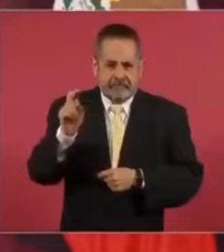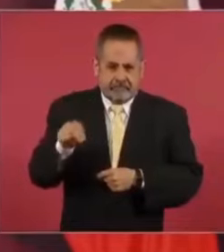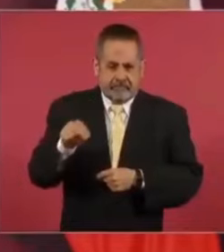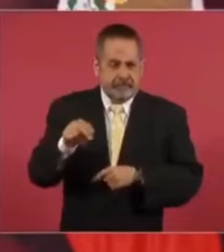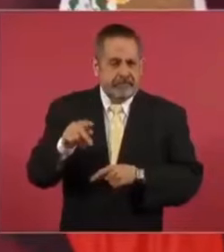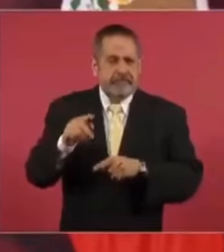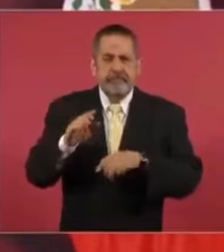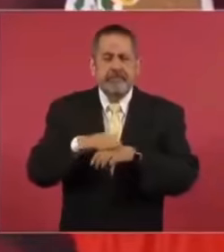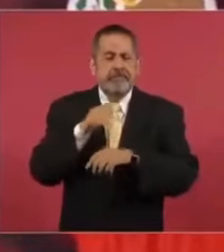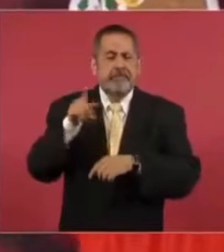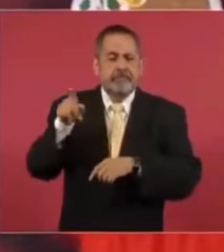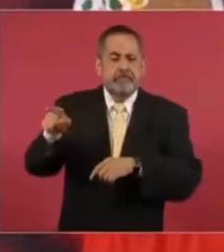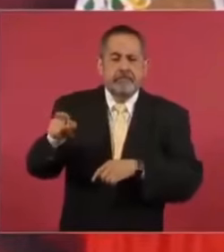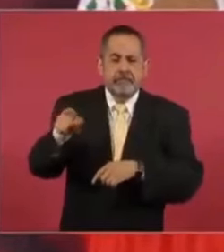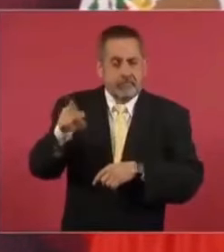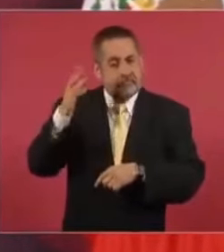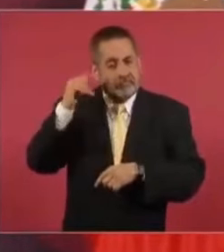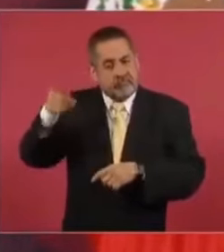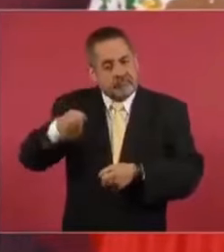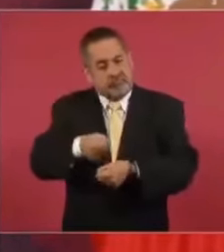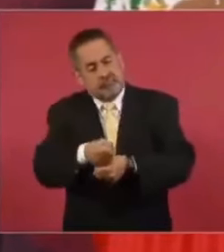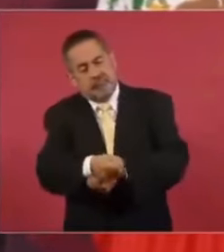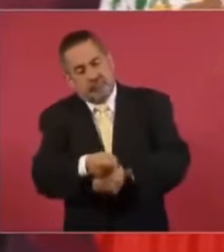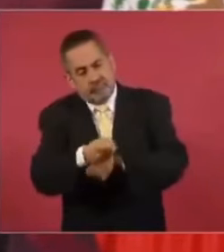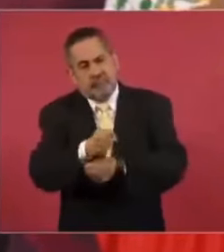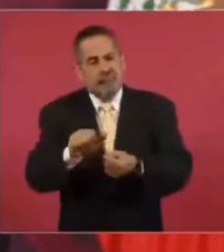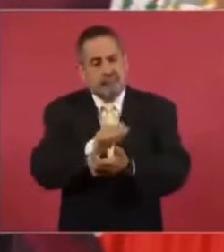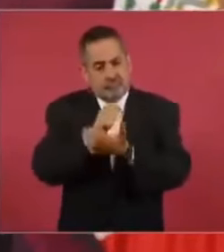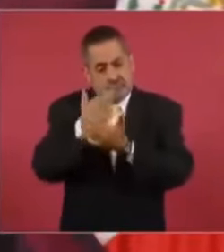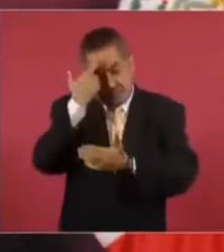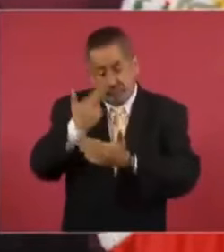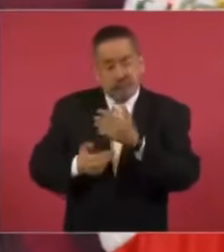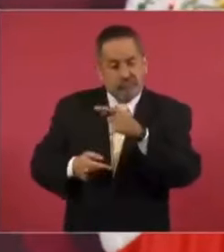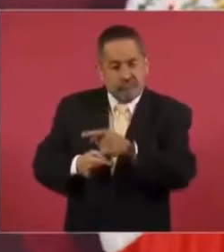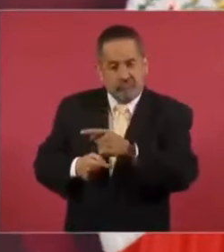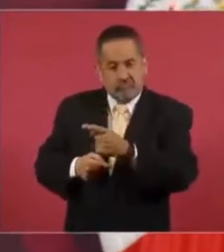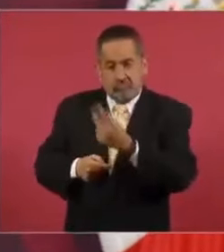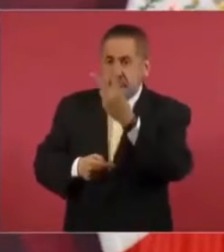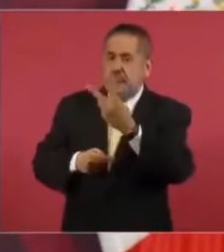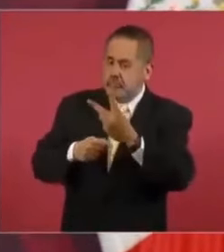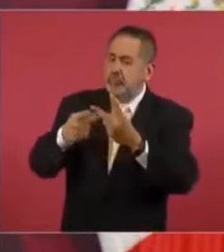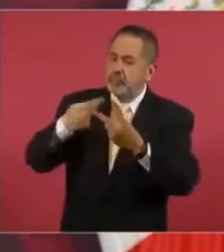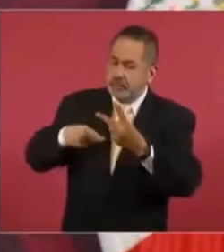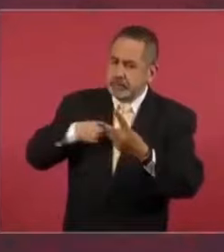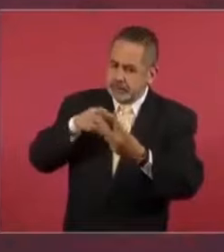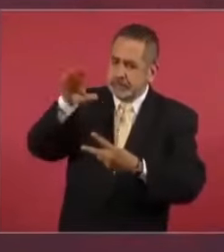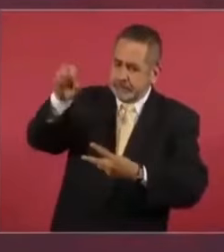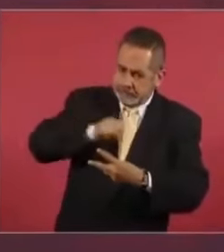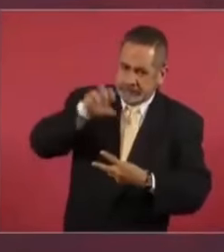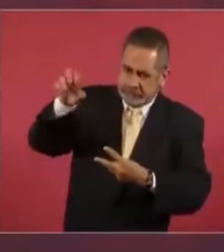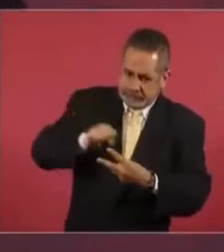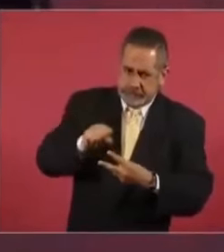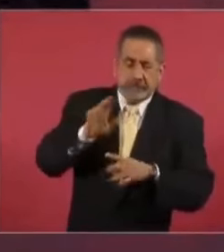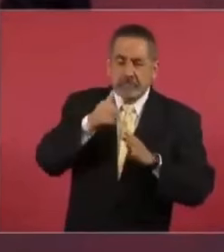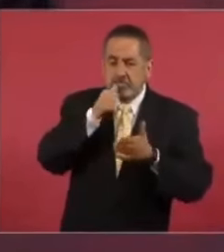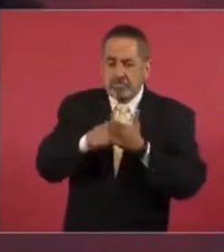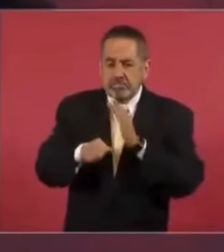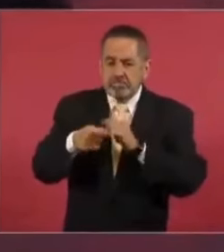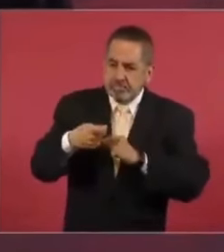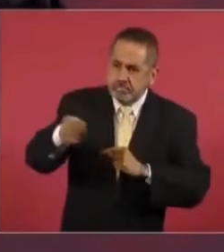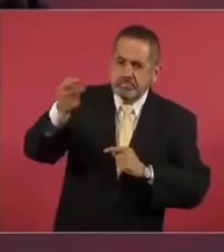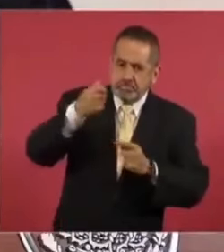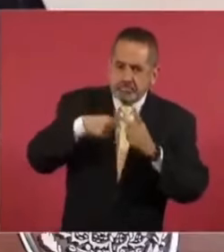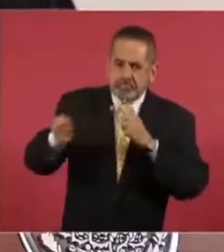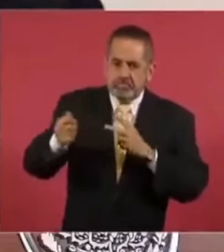tortura y por otros delitos, a dos, pero eso es una